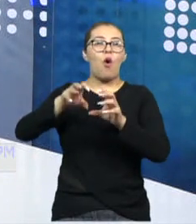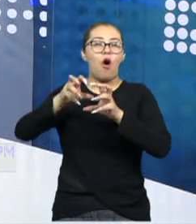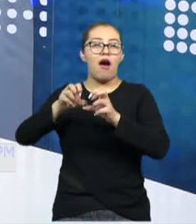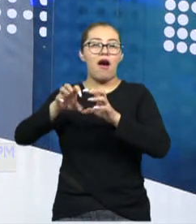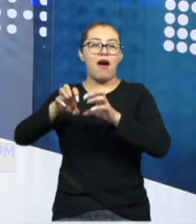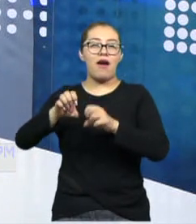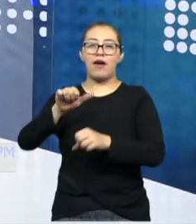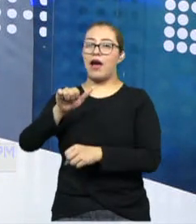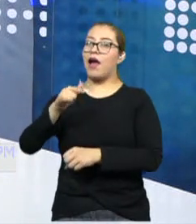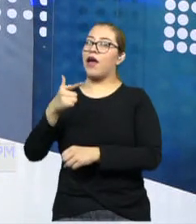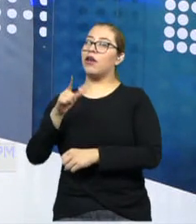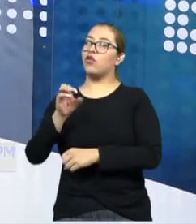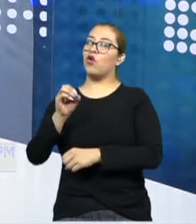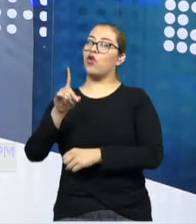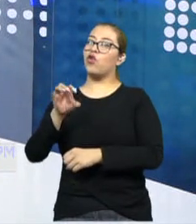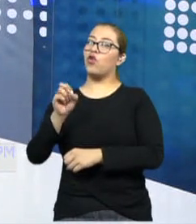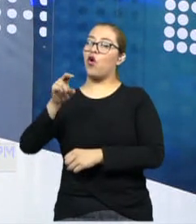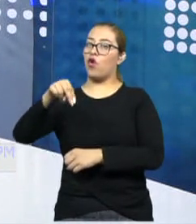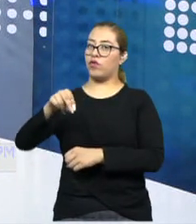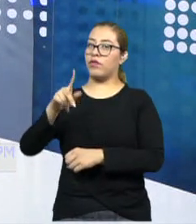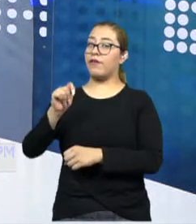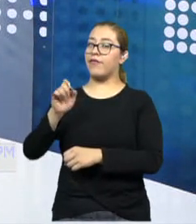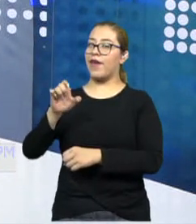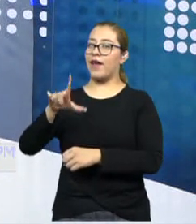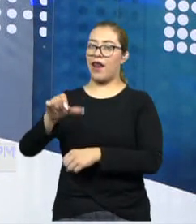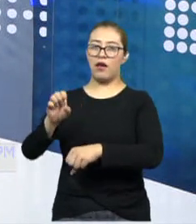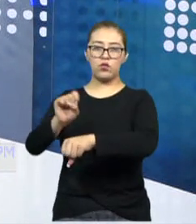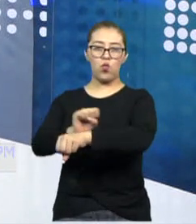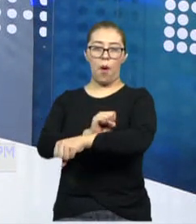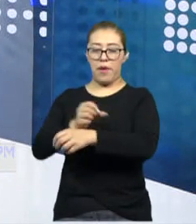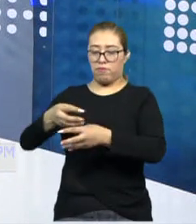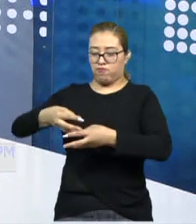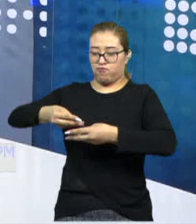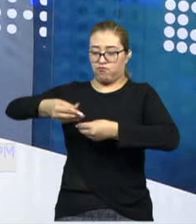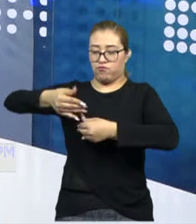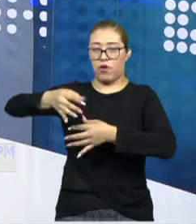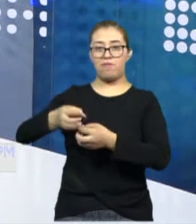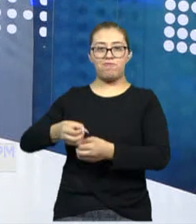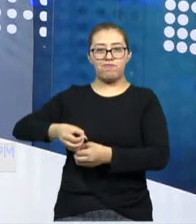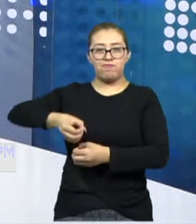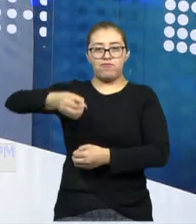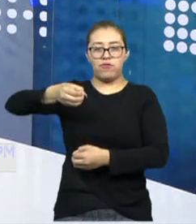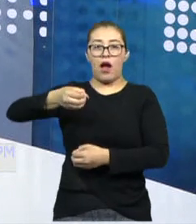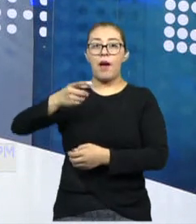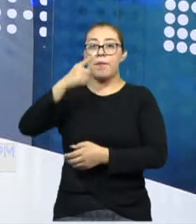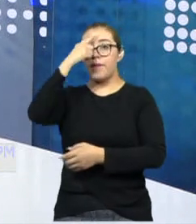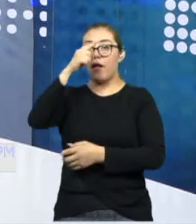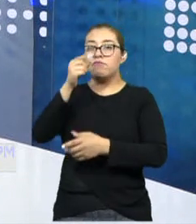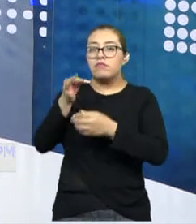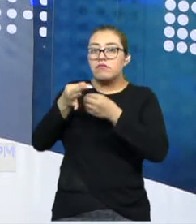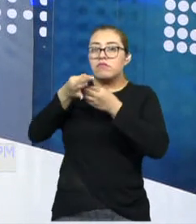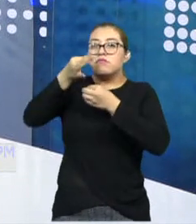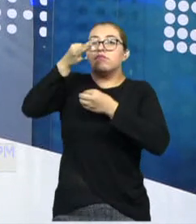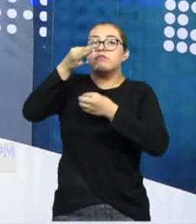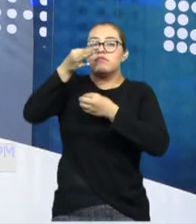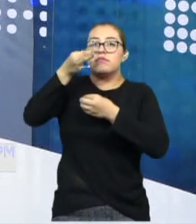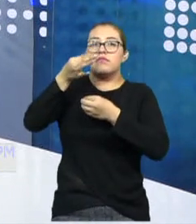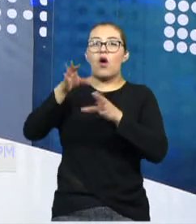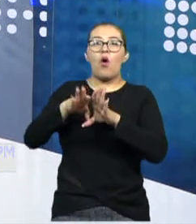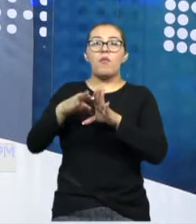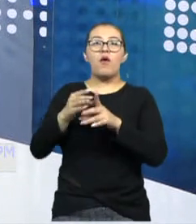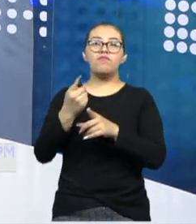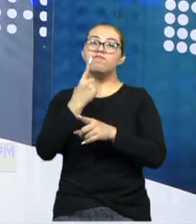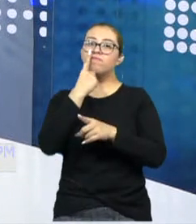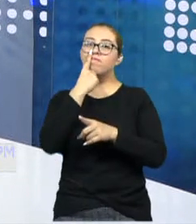de un material de tela, que es especial para captar los tejidos. Se mete, se